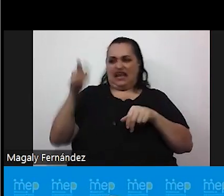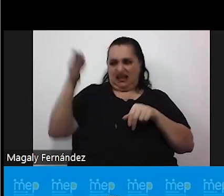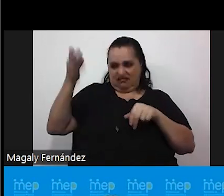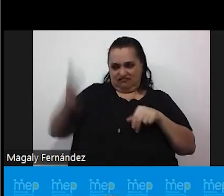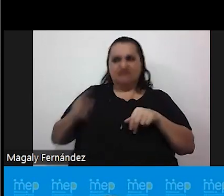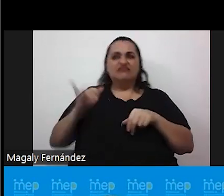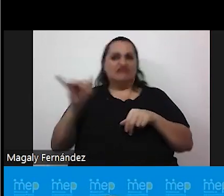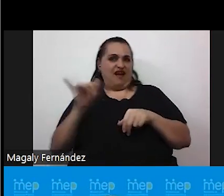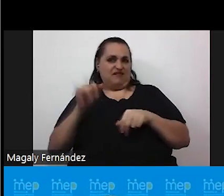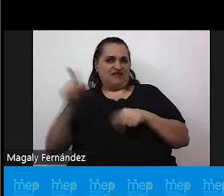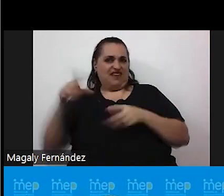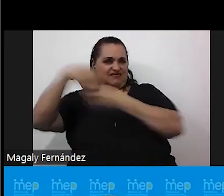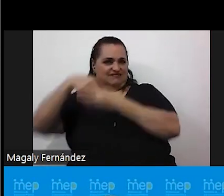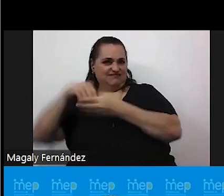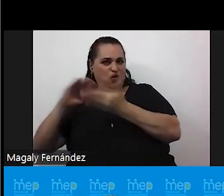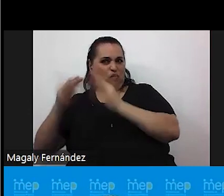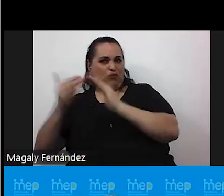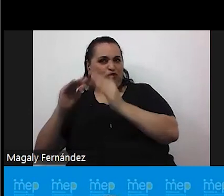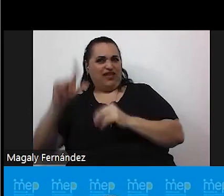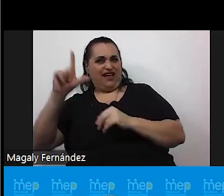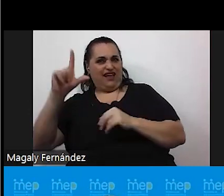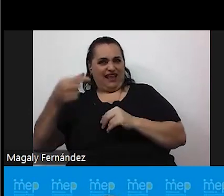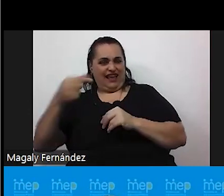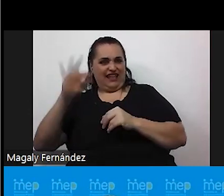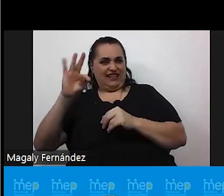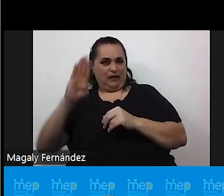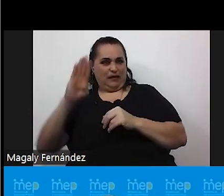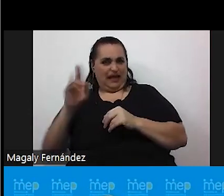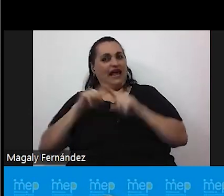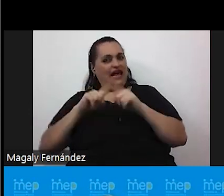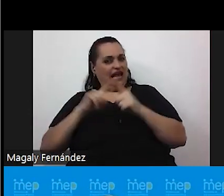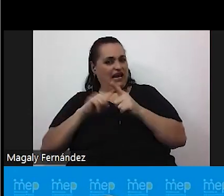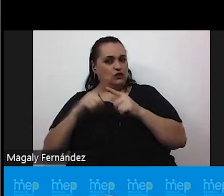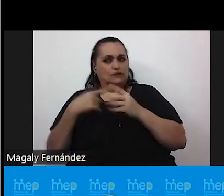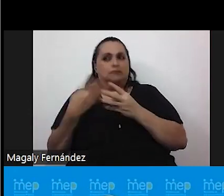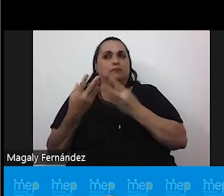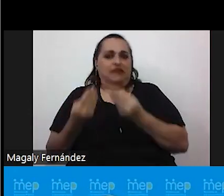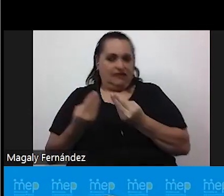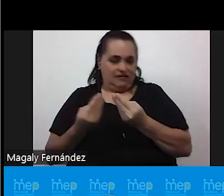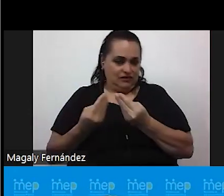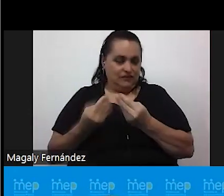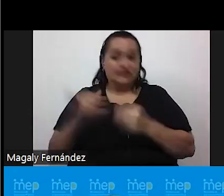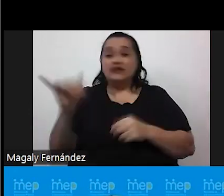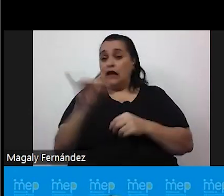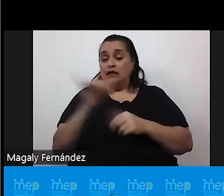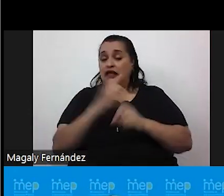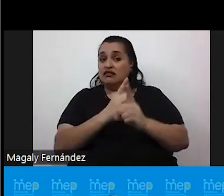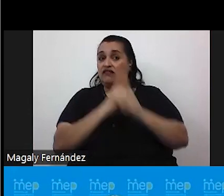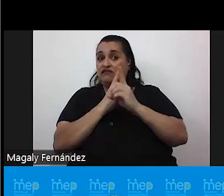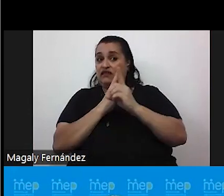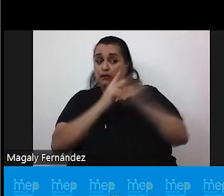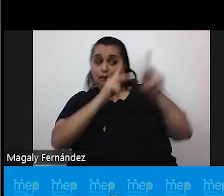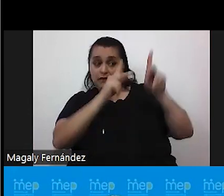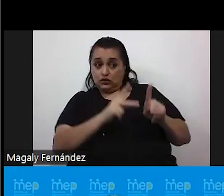es de la comunidad LGTB entonces se da este temor también defender a una persona